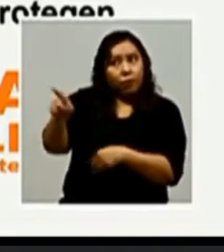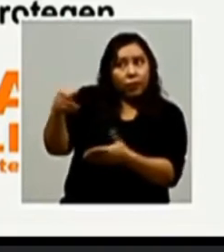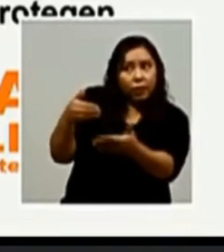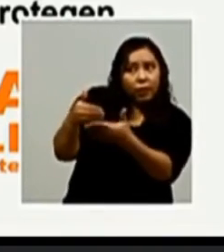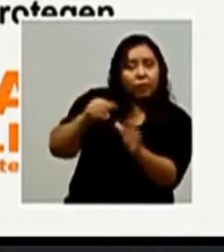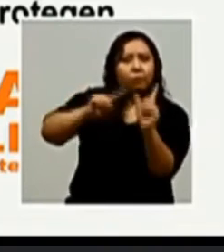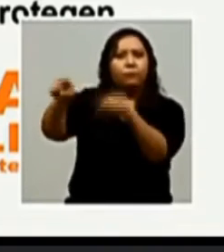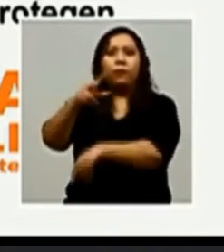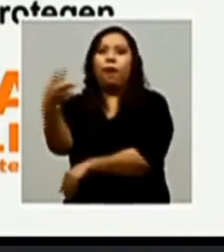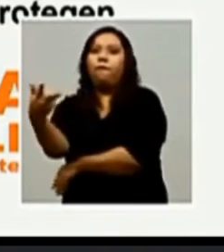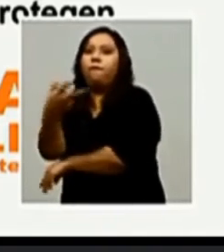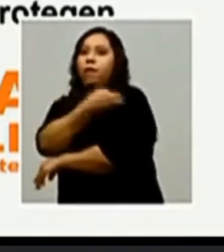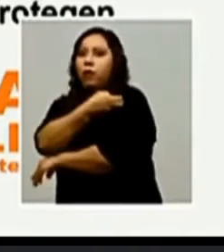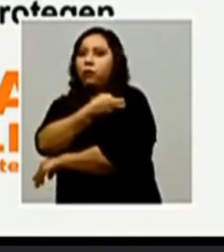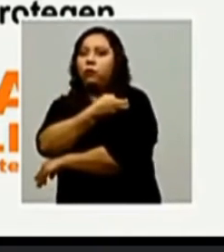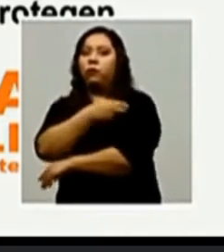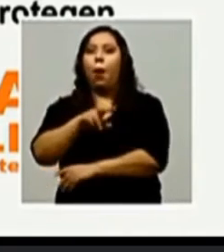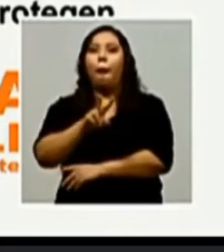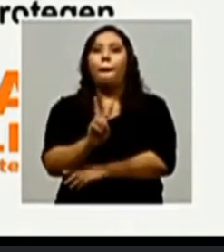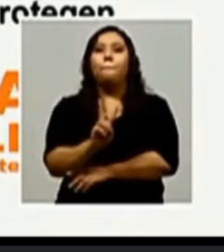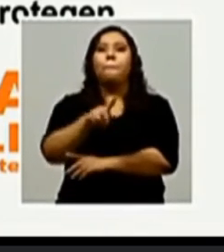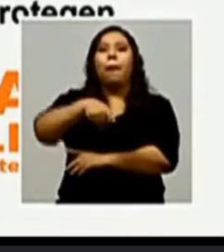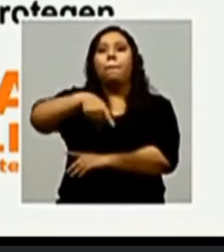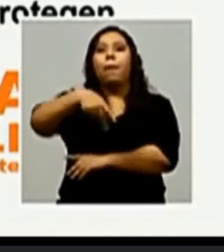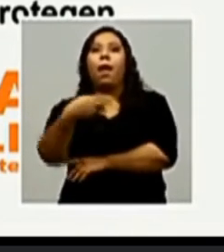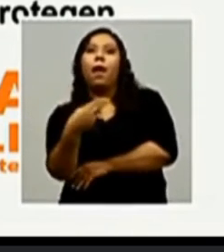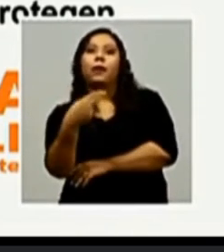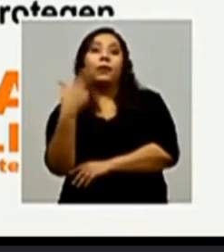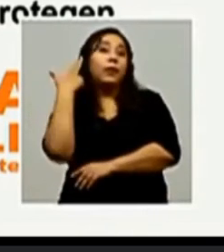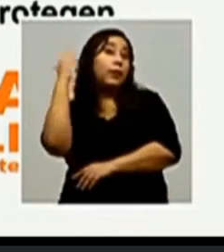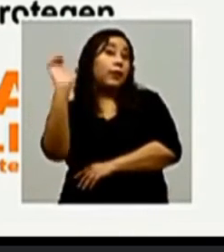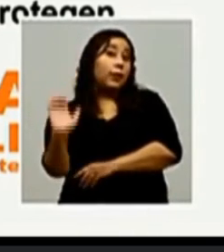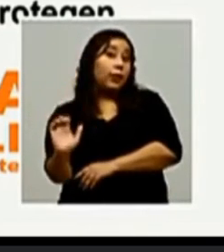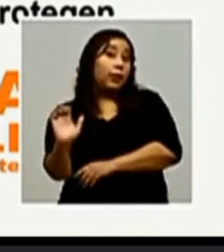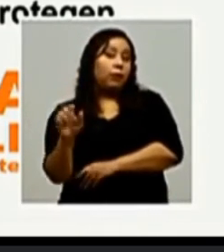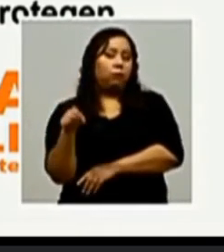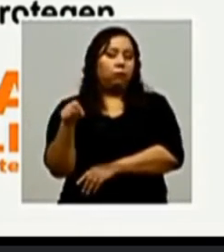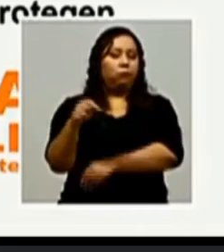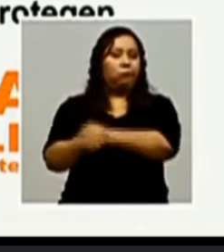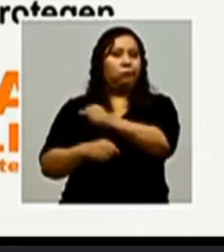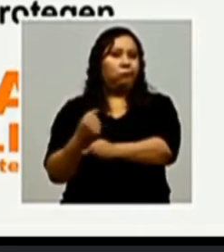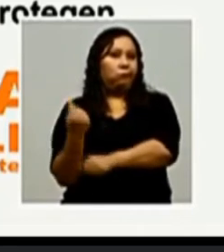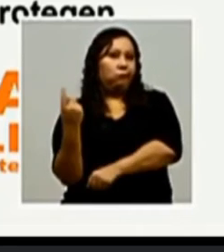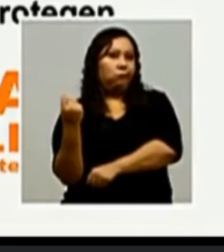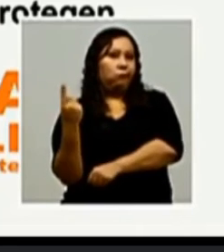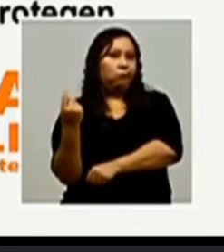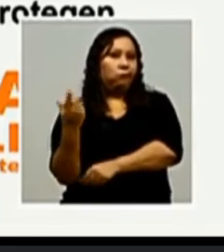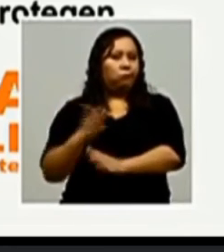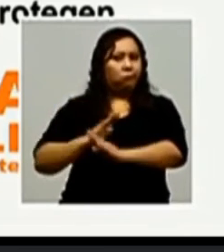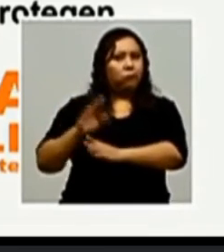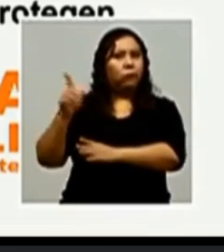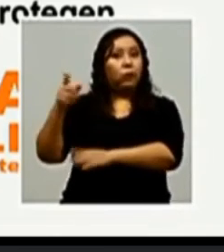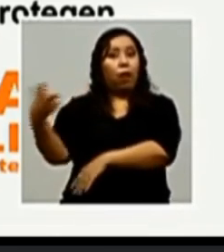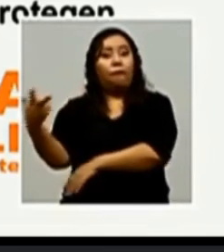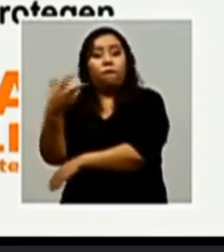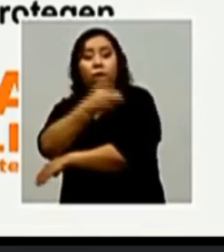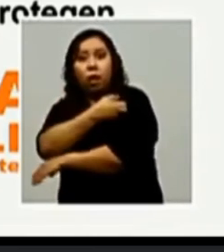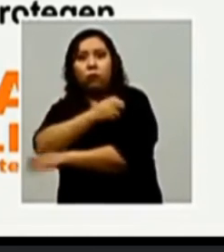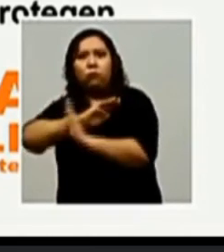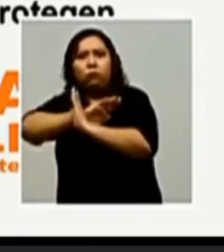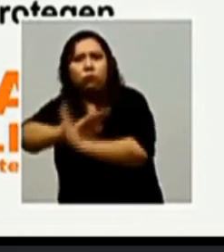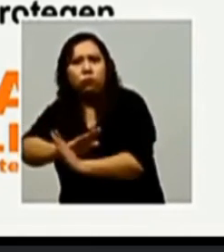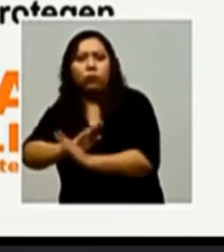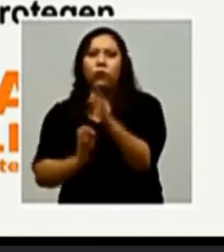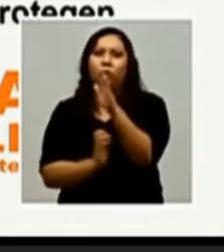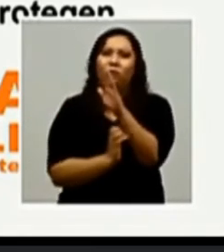caso, la vacuna contra el VPH protege a las niñas de 11 años contra el cáncer cérvico-uterino o el